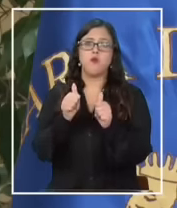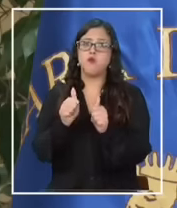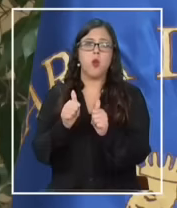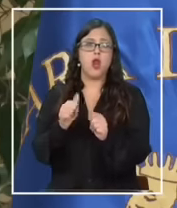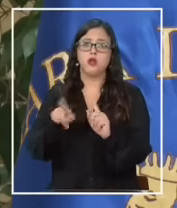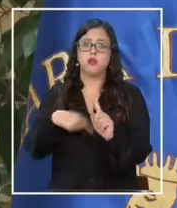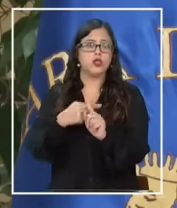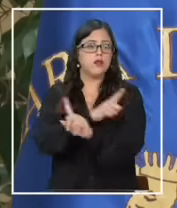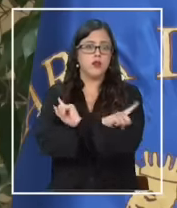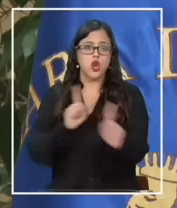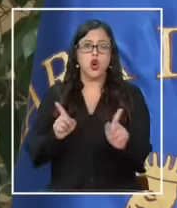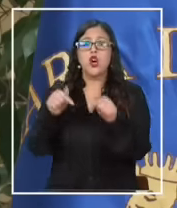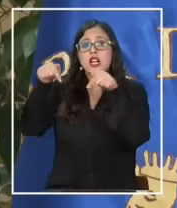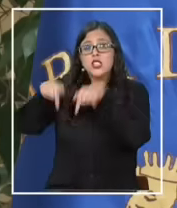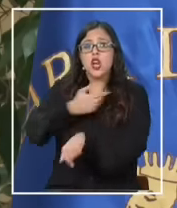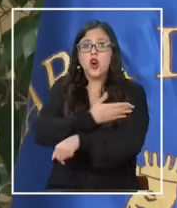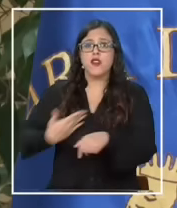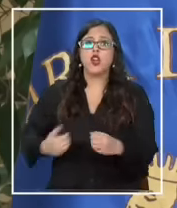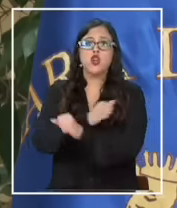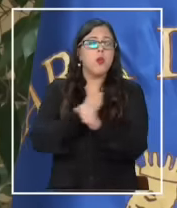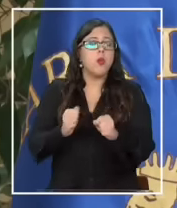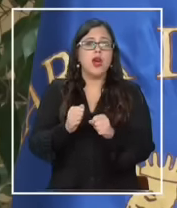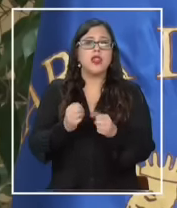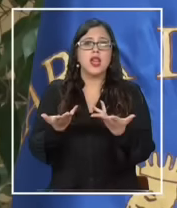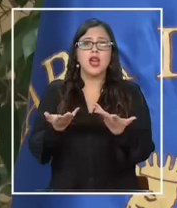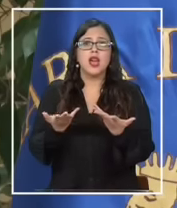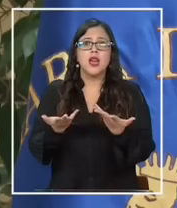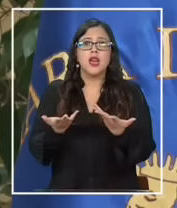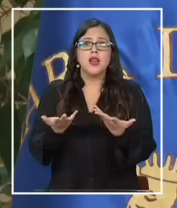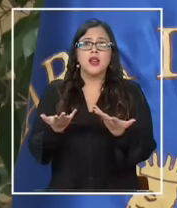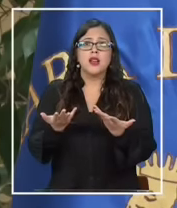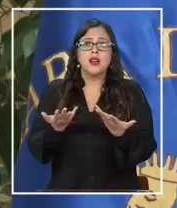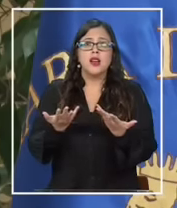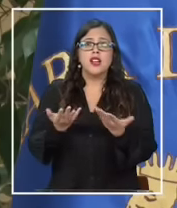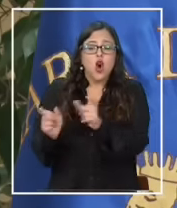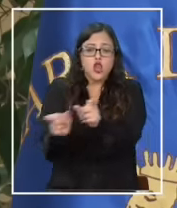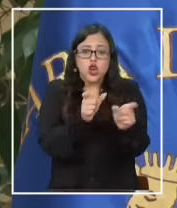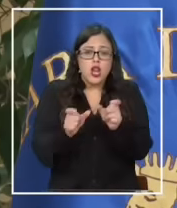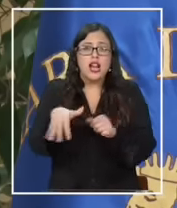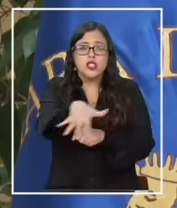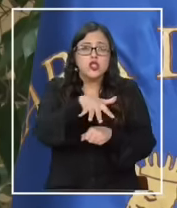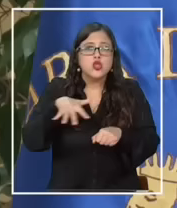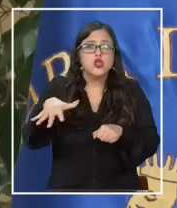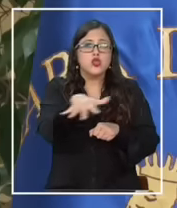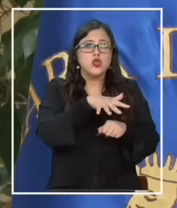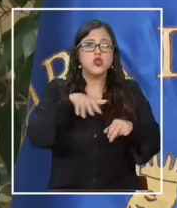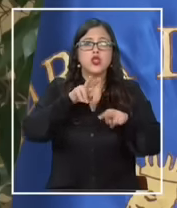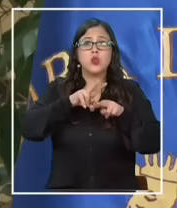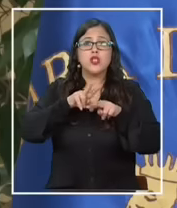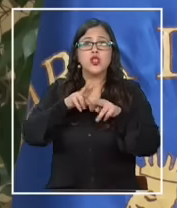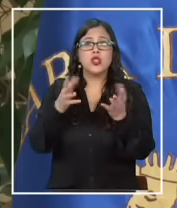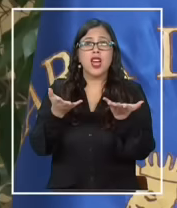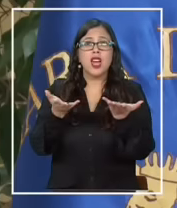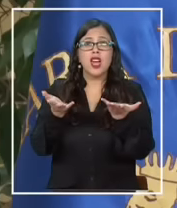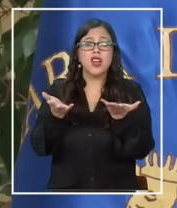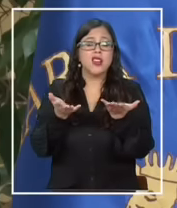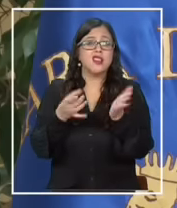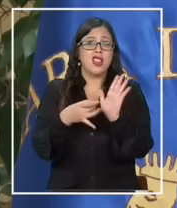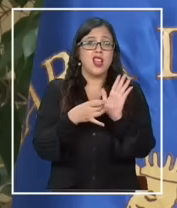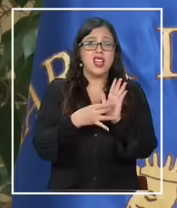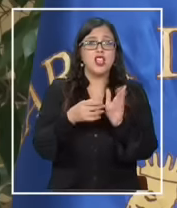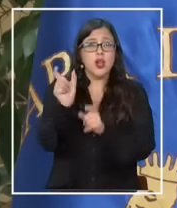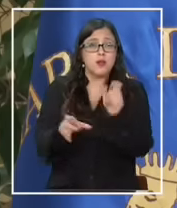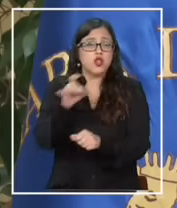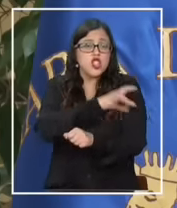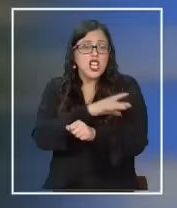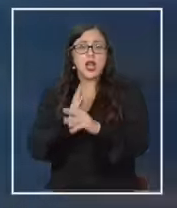hoy día no es capaz de manejar bien una situación de descontrol criminal donde delincuentes chilenos están yendo a hacer